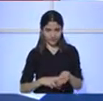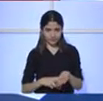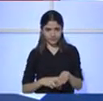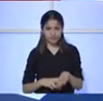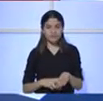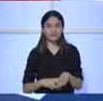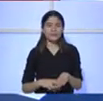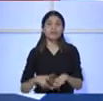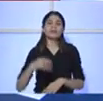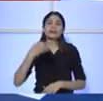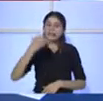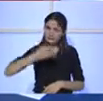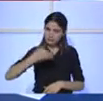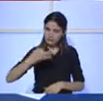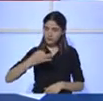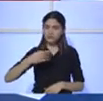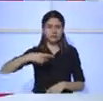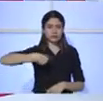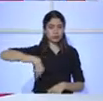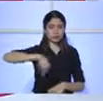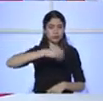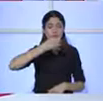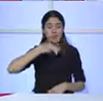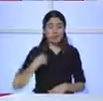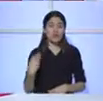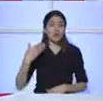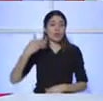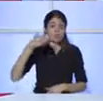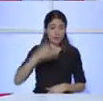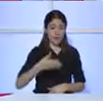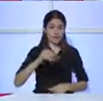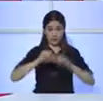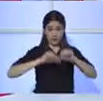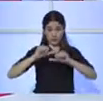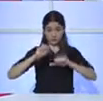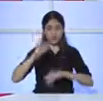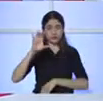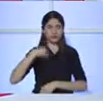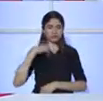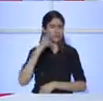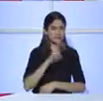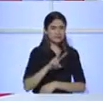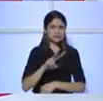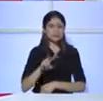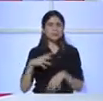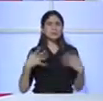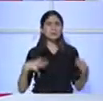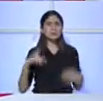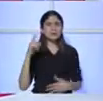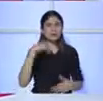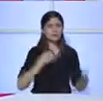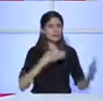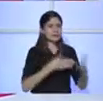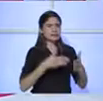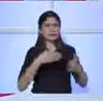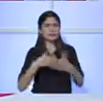estos bienes del Estado? Nosotros cuando llegamos nos encontramos con una dificultad. No existía manera de inscribir